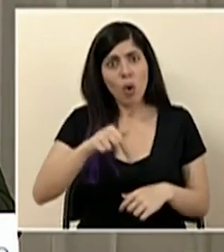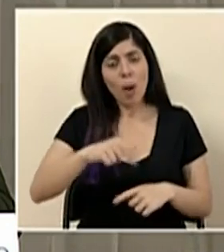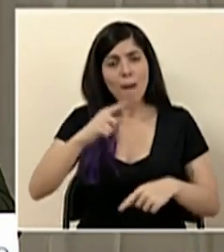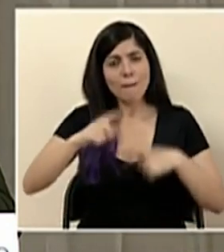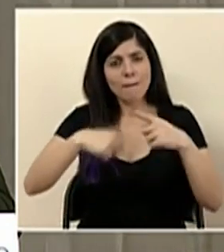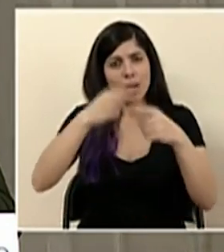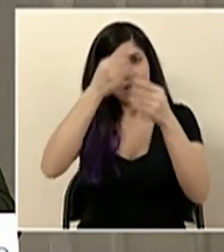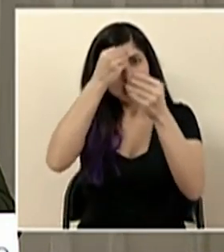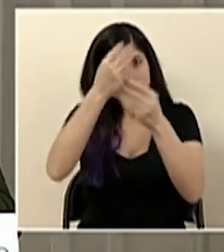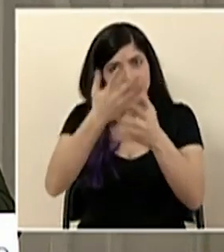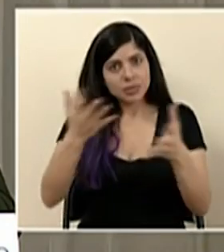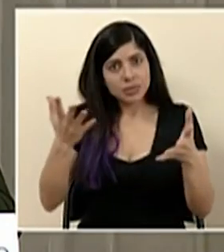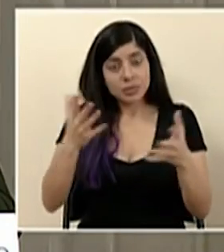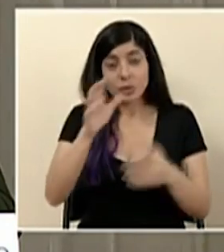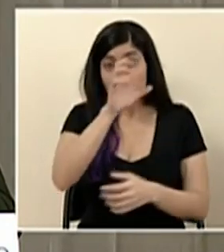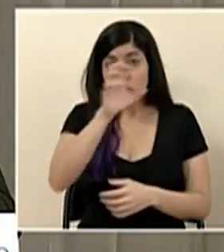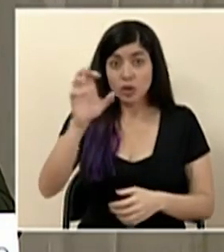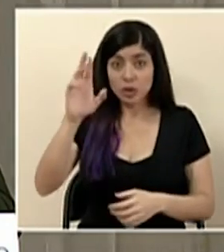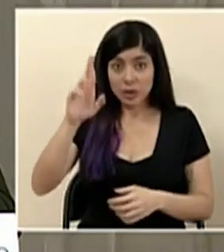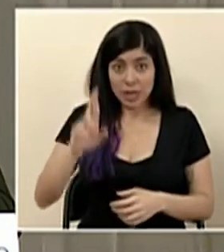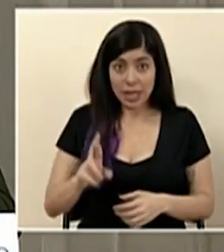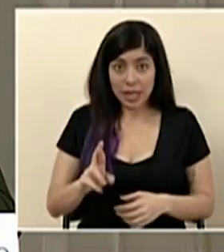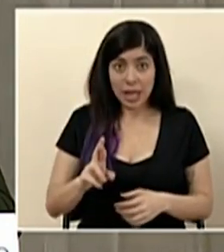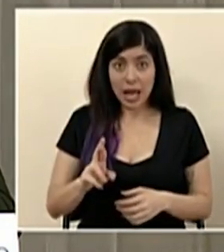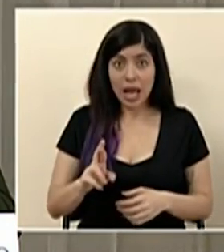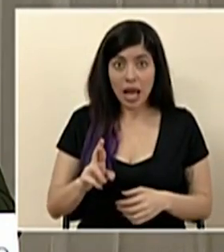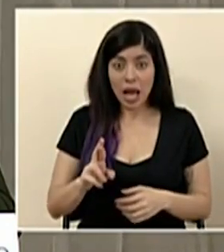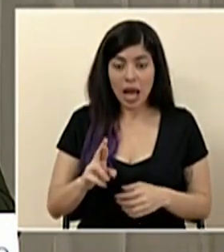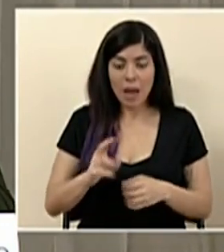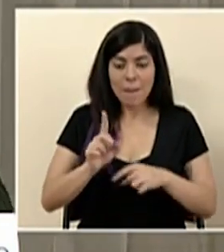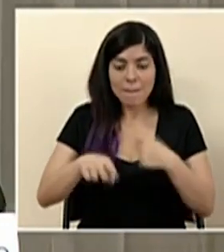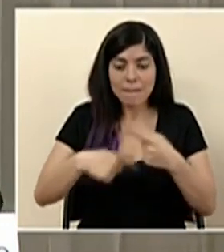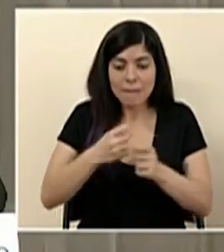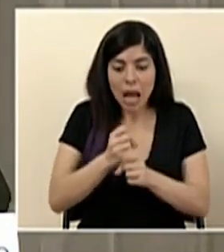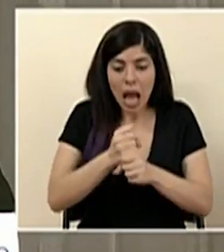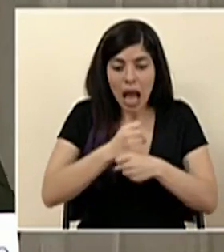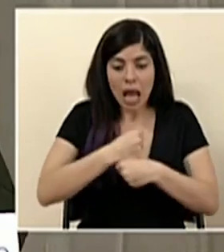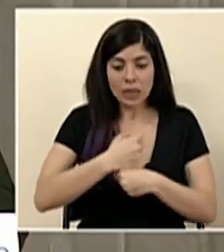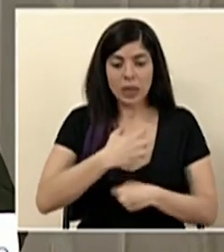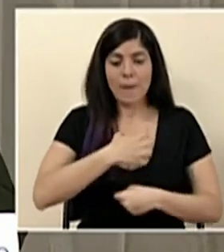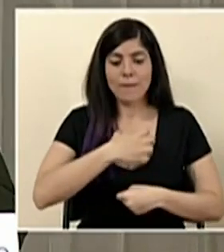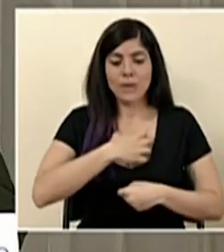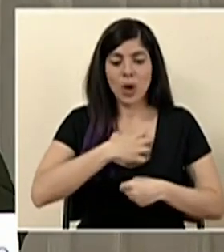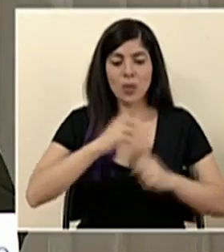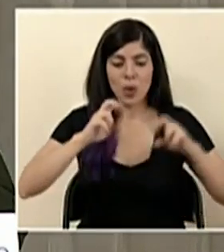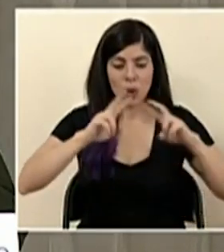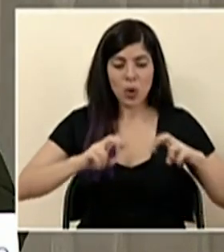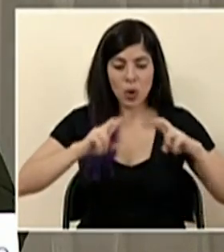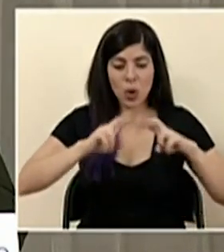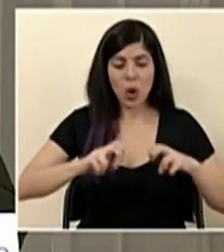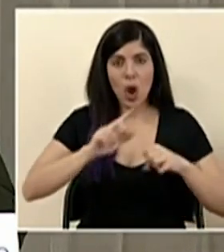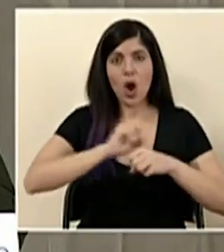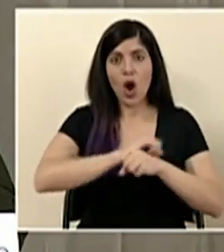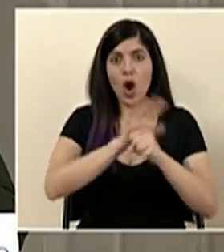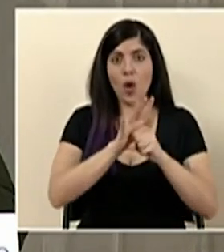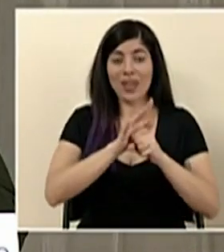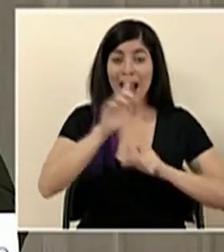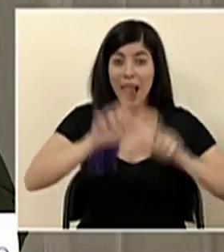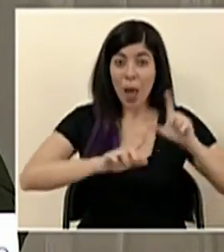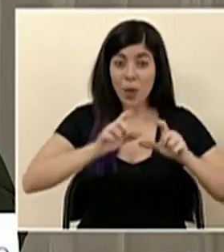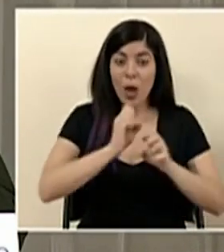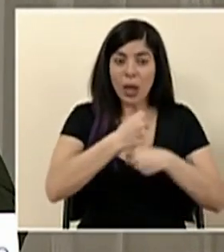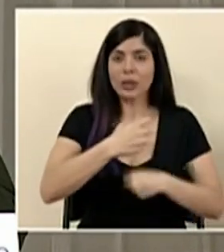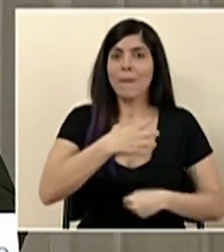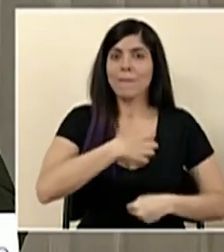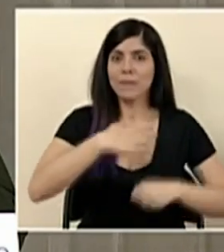anunciando que Costa Rica desarrollará sus propias pruebas de COVID-19 aquí en el